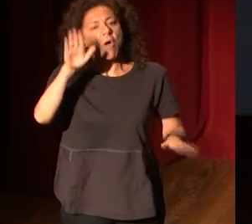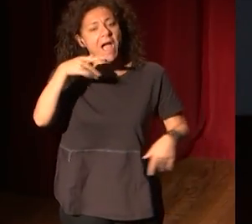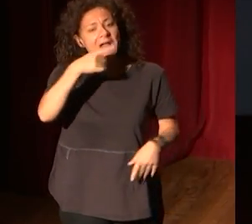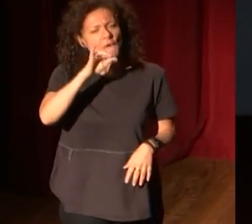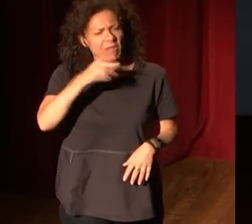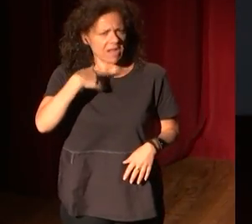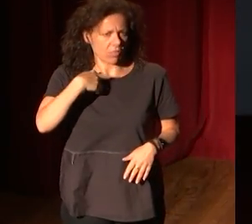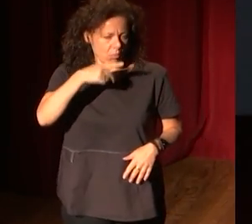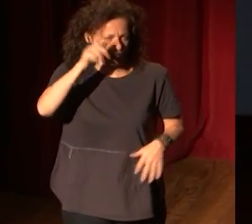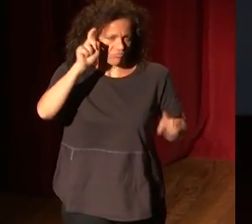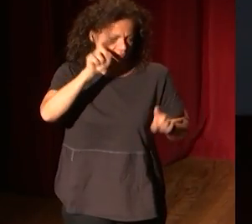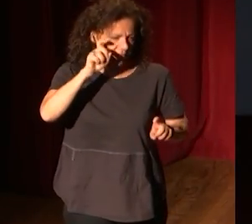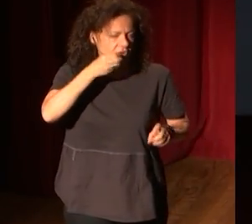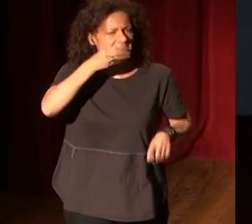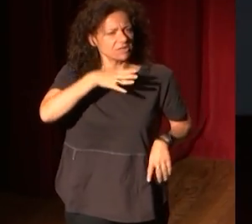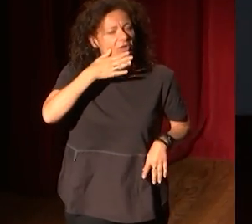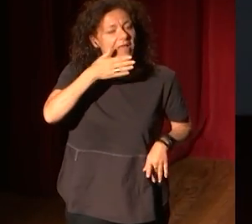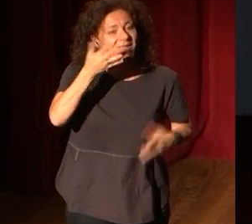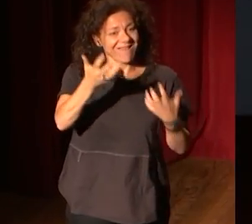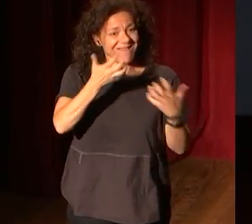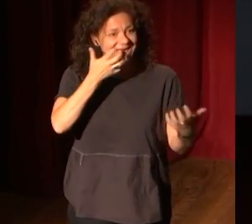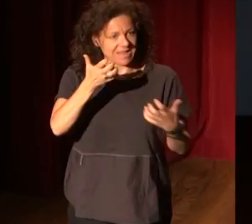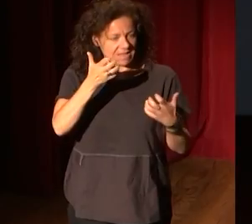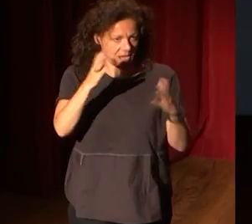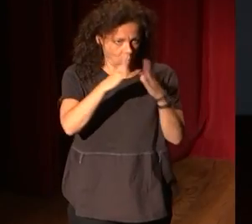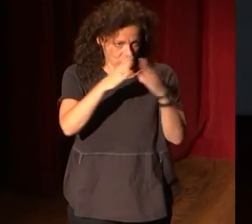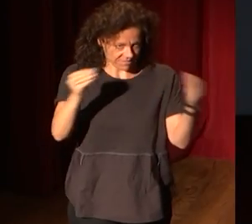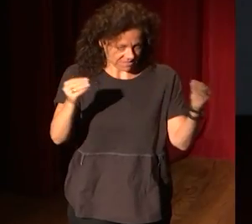católico de la historia del arte de la Complutense,